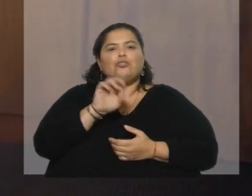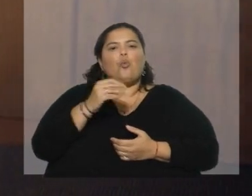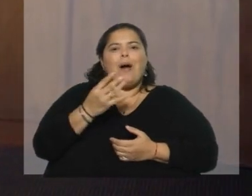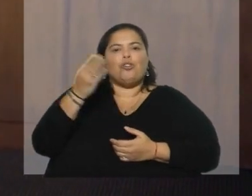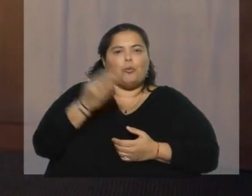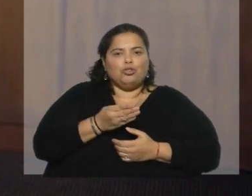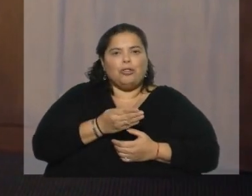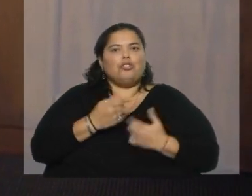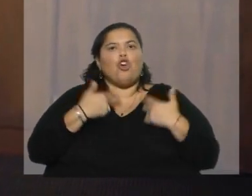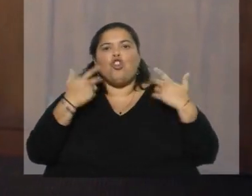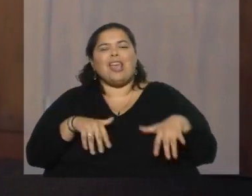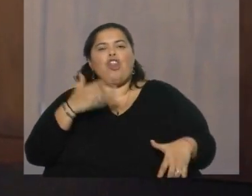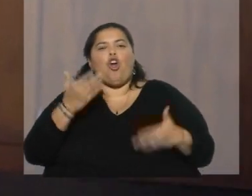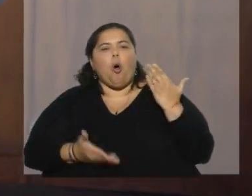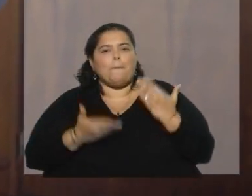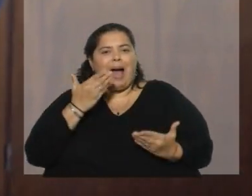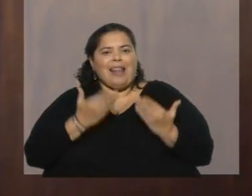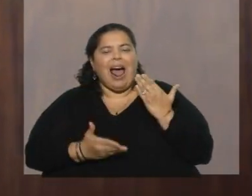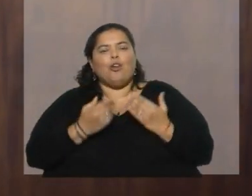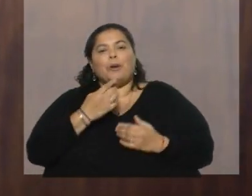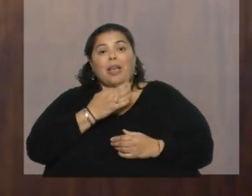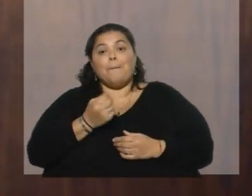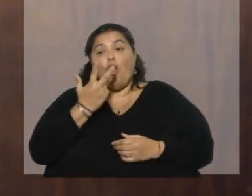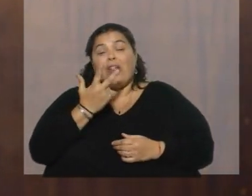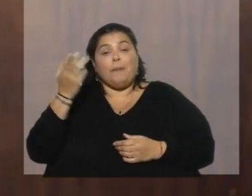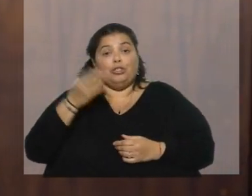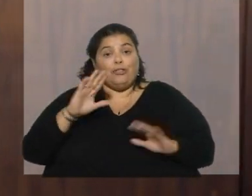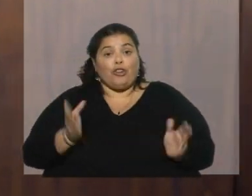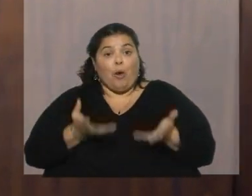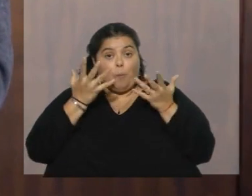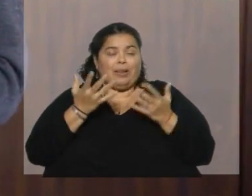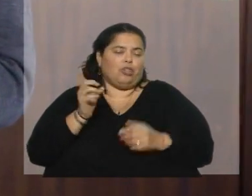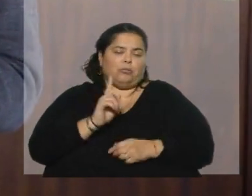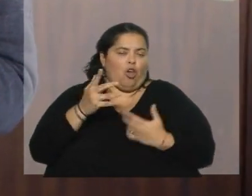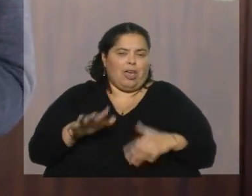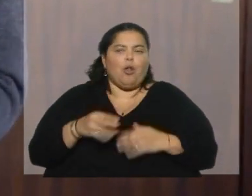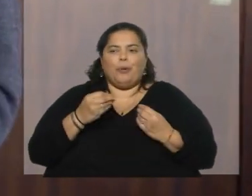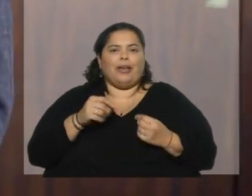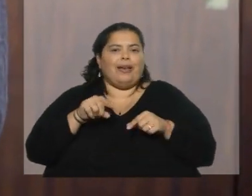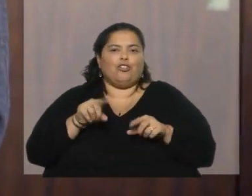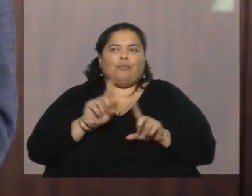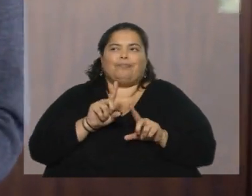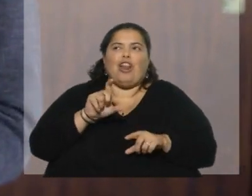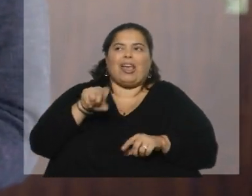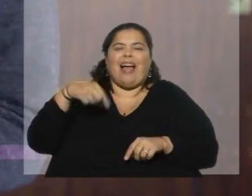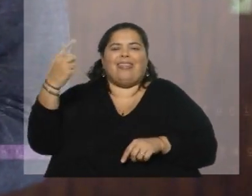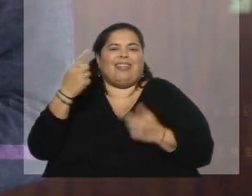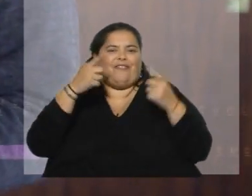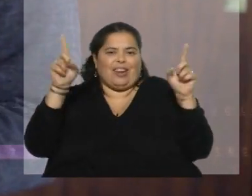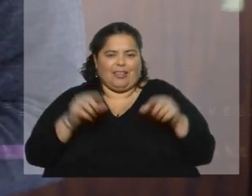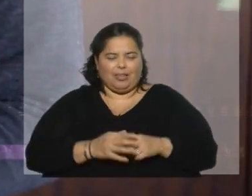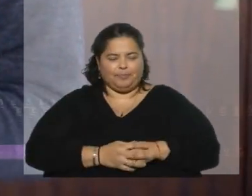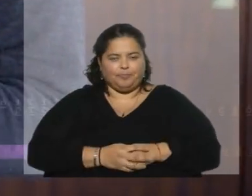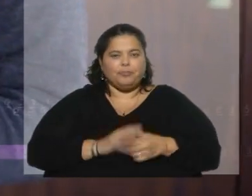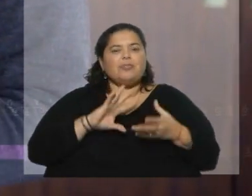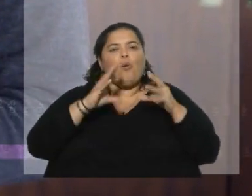quisiera comparar con el 3% con el que se recupera porque justamente la lógica va a ser absolutamente distinta. Una lógica que nosotros estuvimos